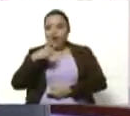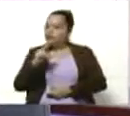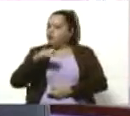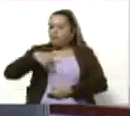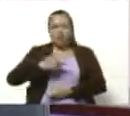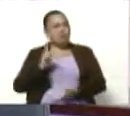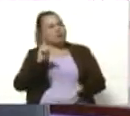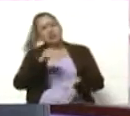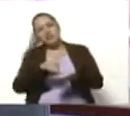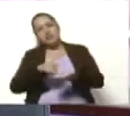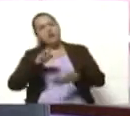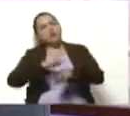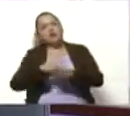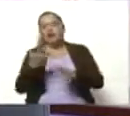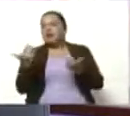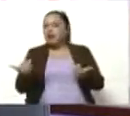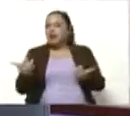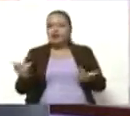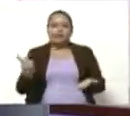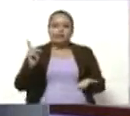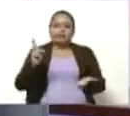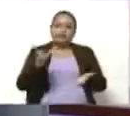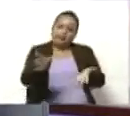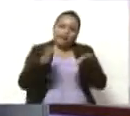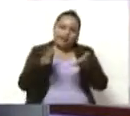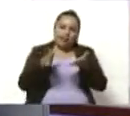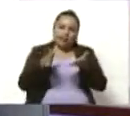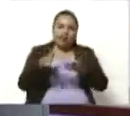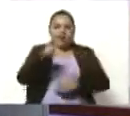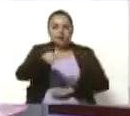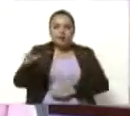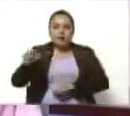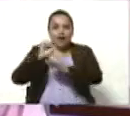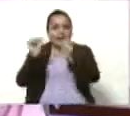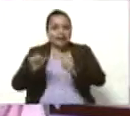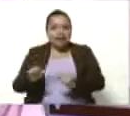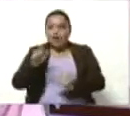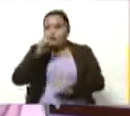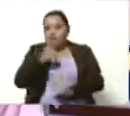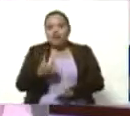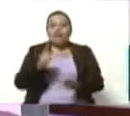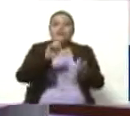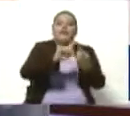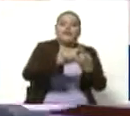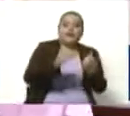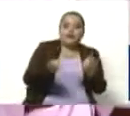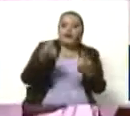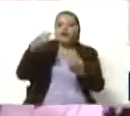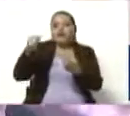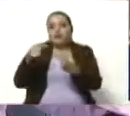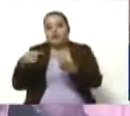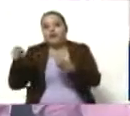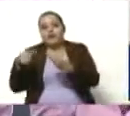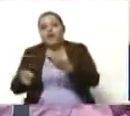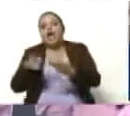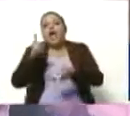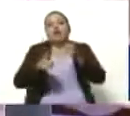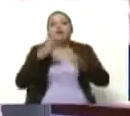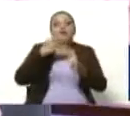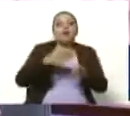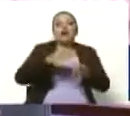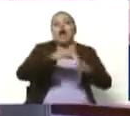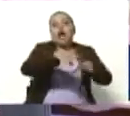concursar porque una vez fui ganador, hay artistas que no son solo de un área. Hay gente que es del teatro, de las artes